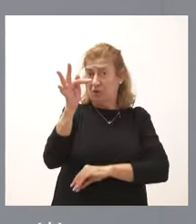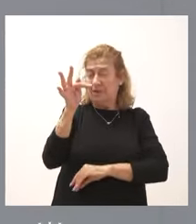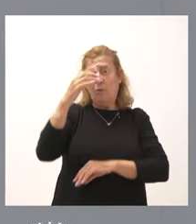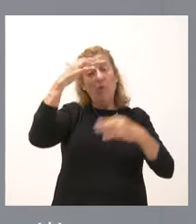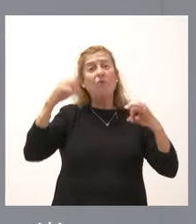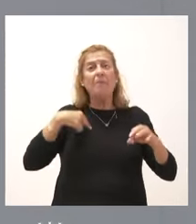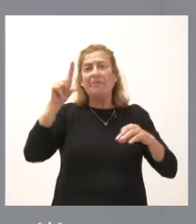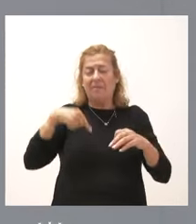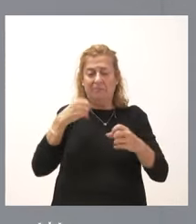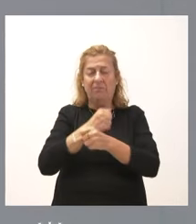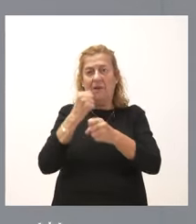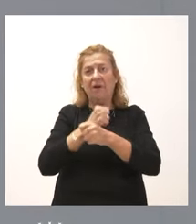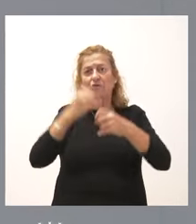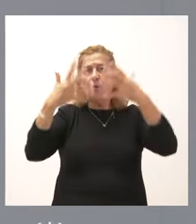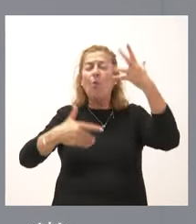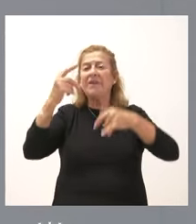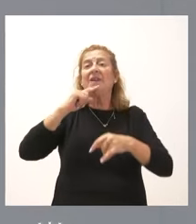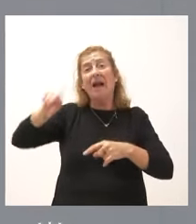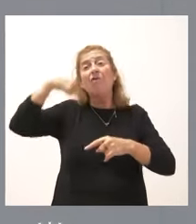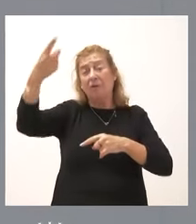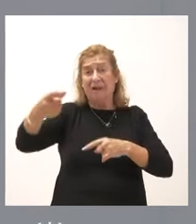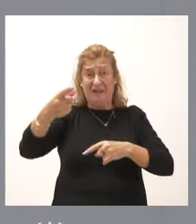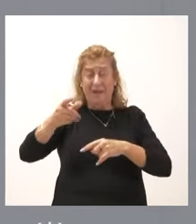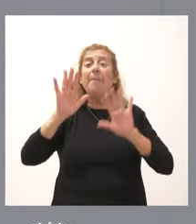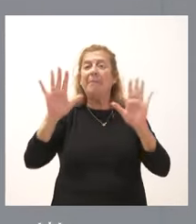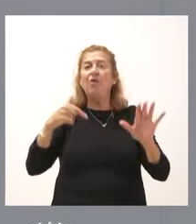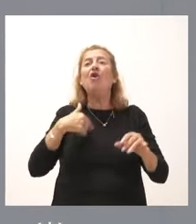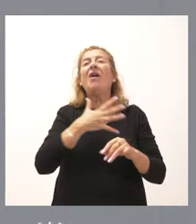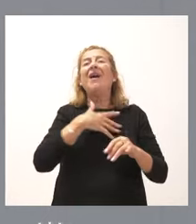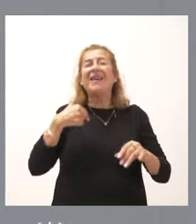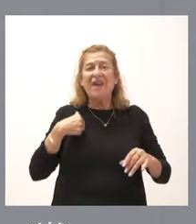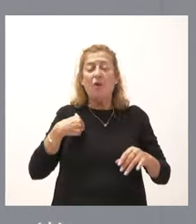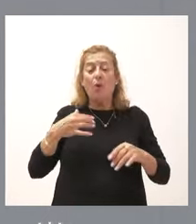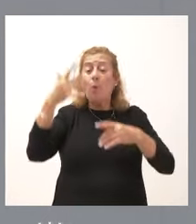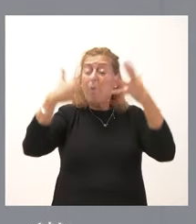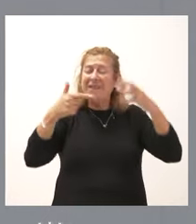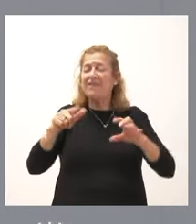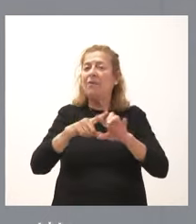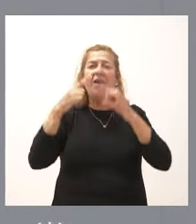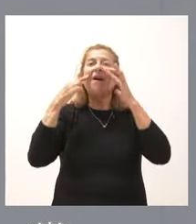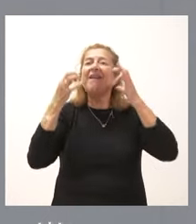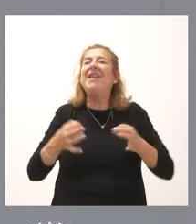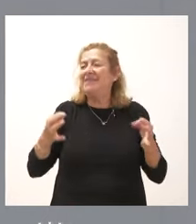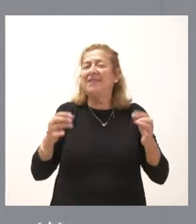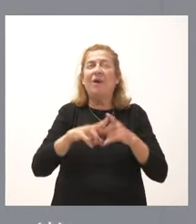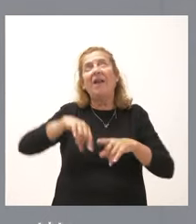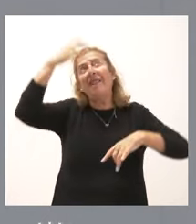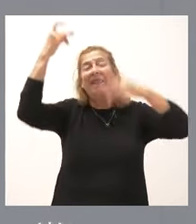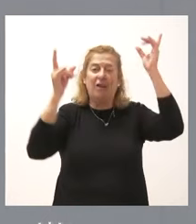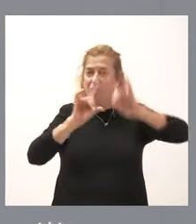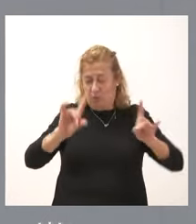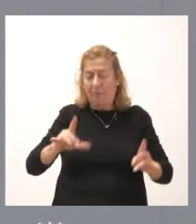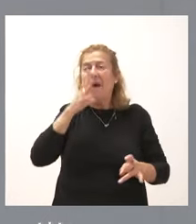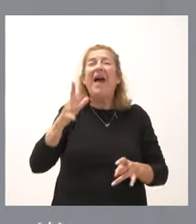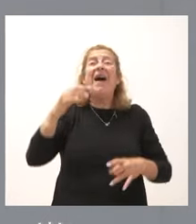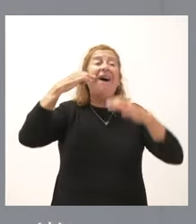trabajando en las cuentas del próximo ejercicio, pero también es cierto que nosotros queremos que estas cuentas sean realistas y para ser realistas tenemos que tener la máxima